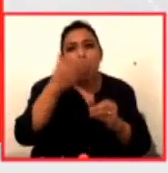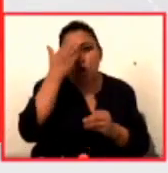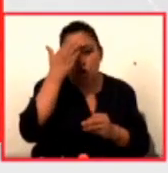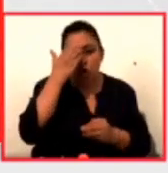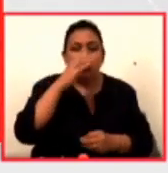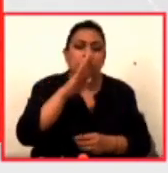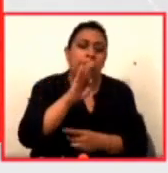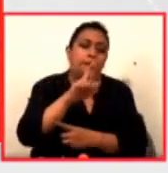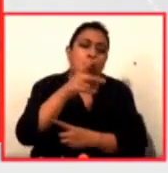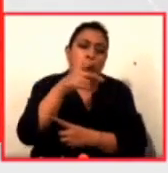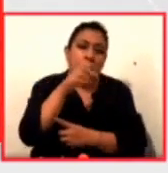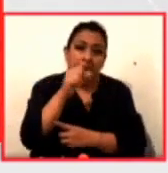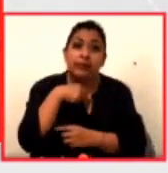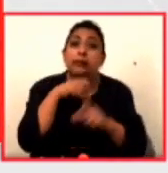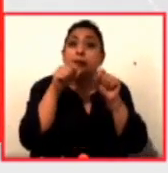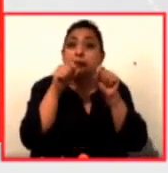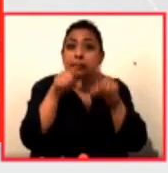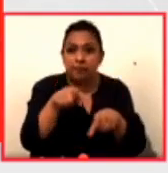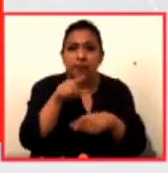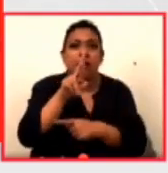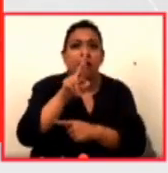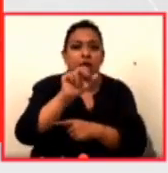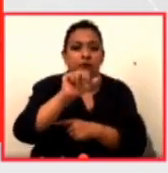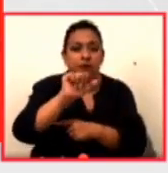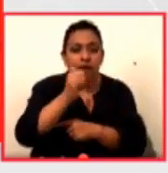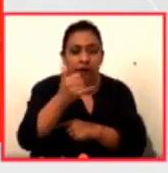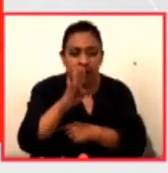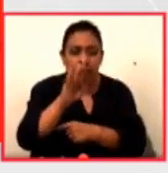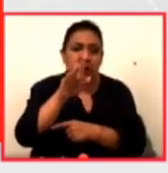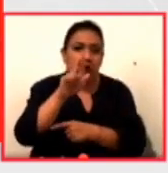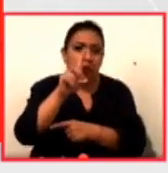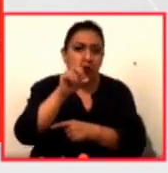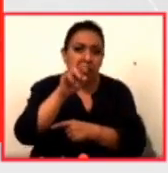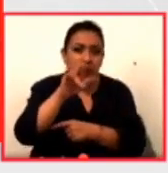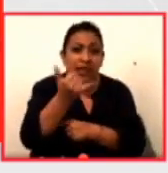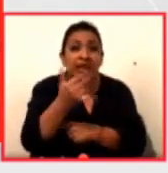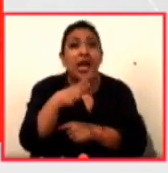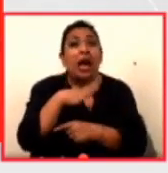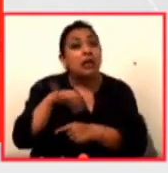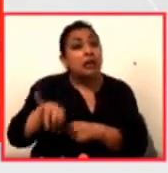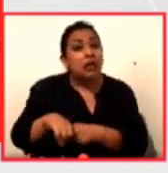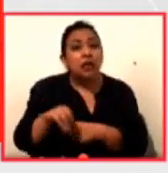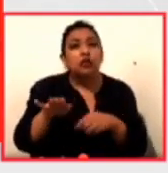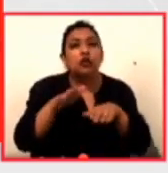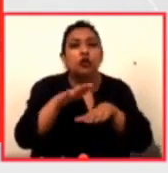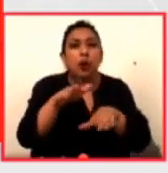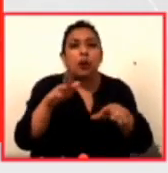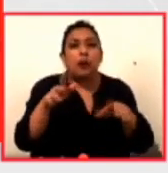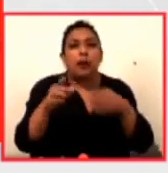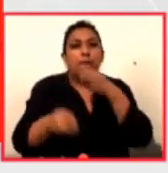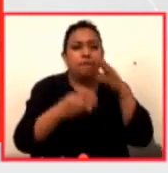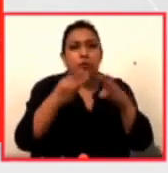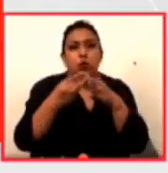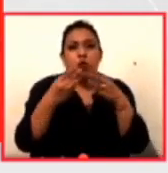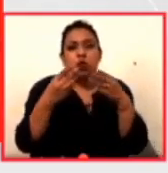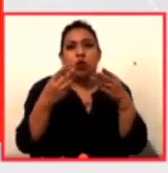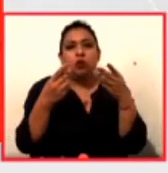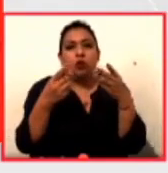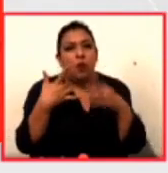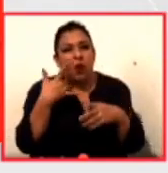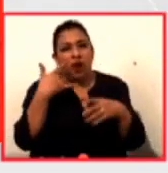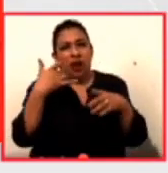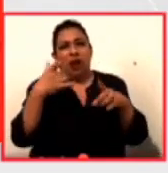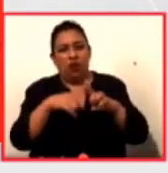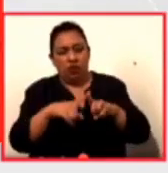Borges, que también como Ray Bradbury estaba interesado en los mundos distópicos de una manera distinta. no